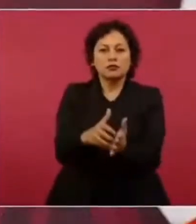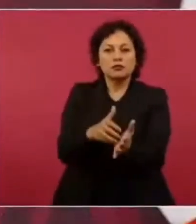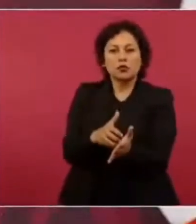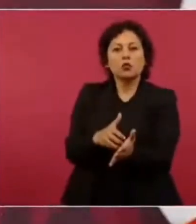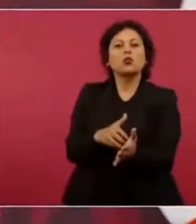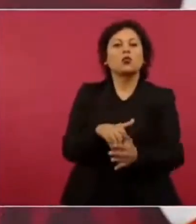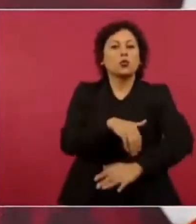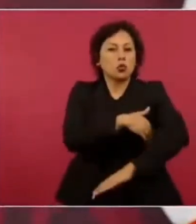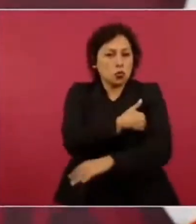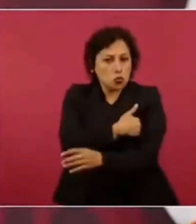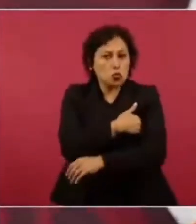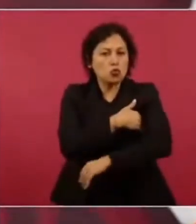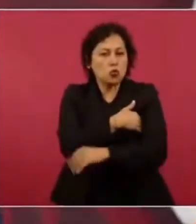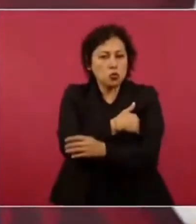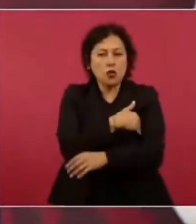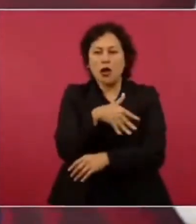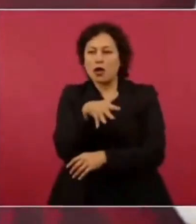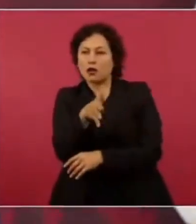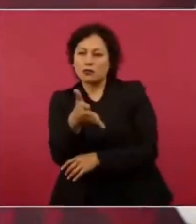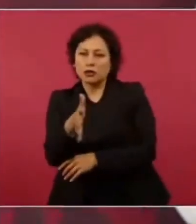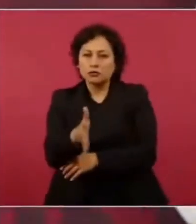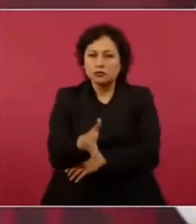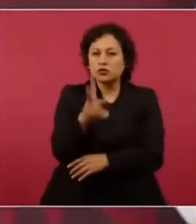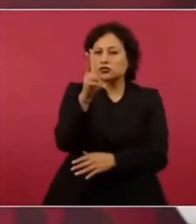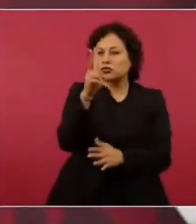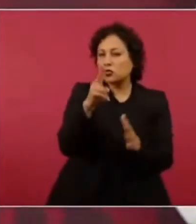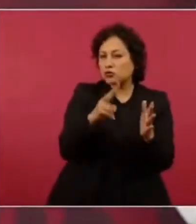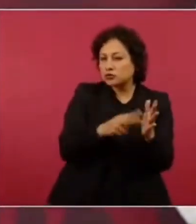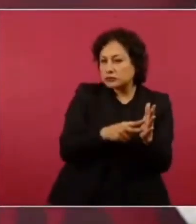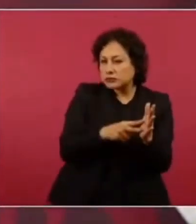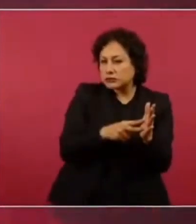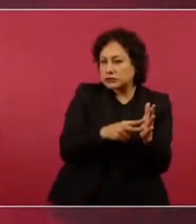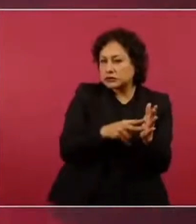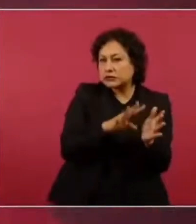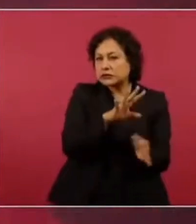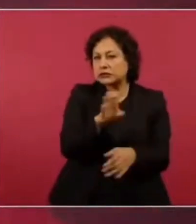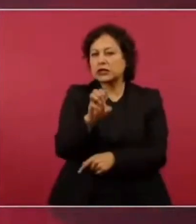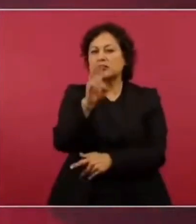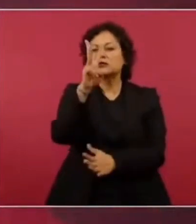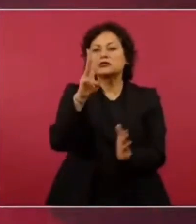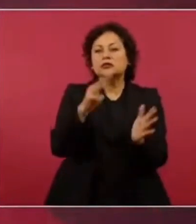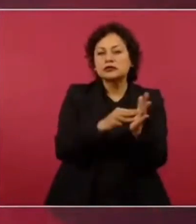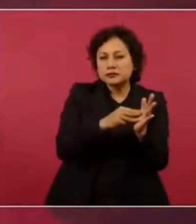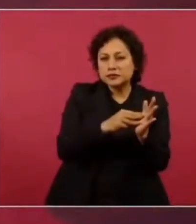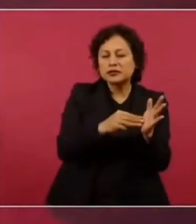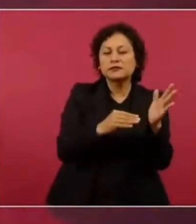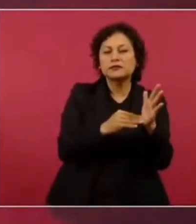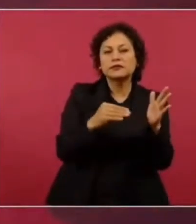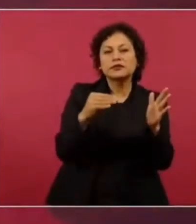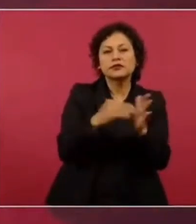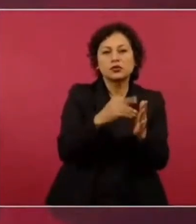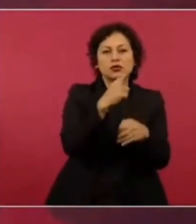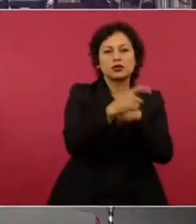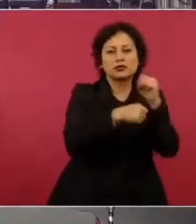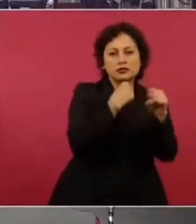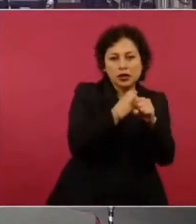como 2 mil 500 3 mil millones por año desde que hicimos la